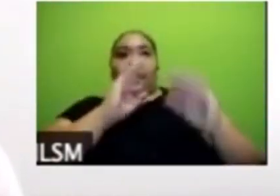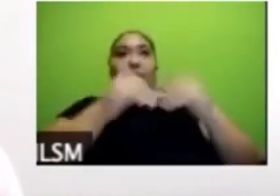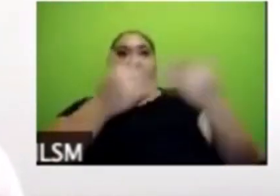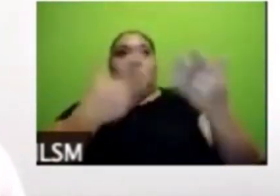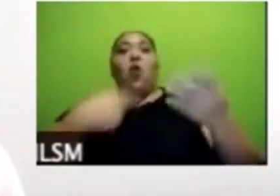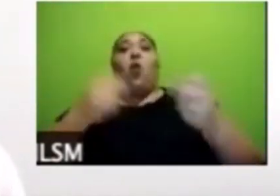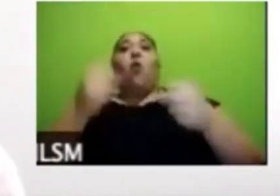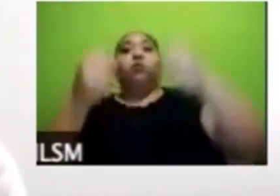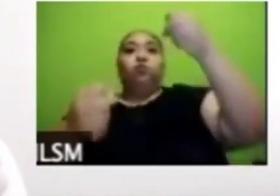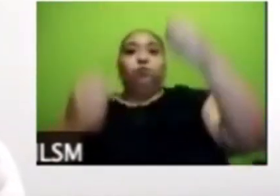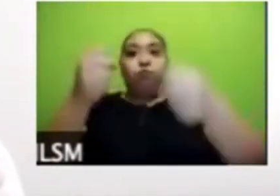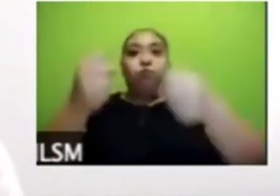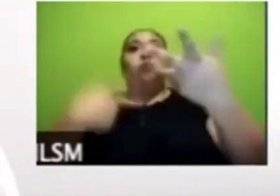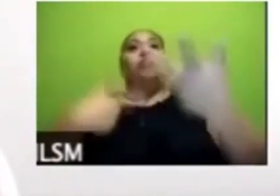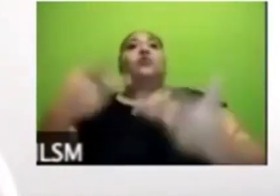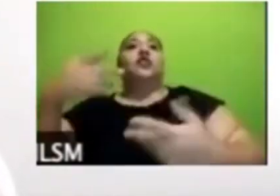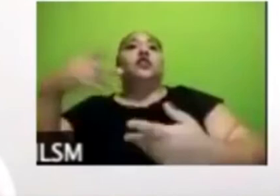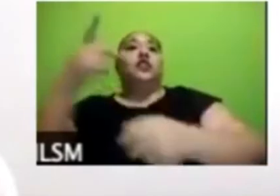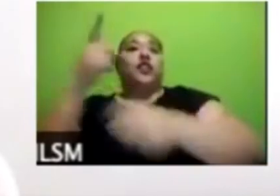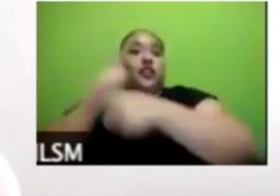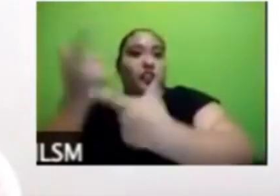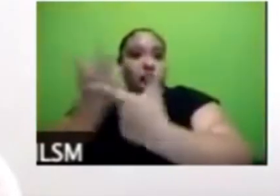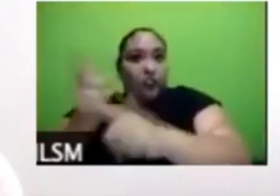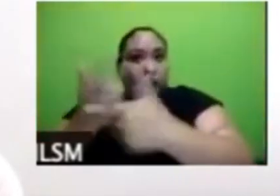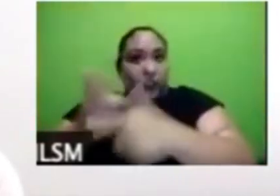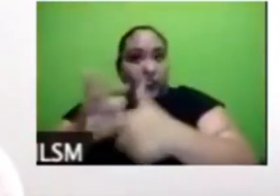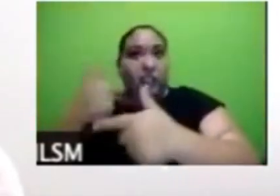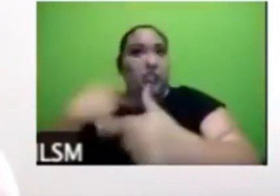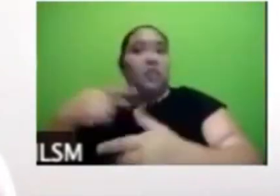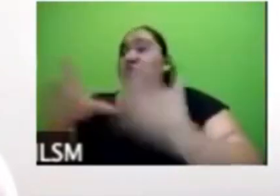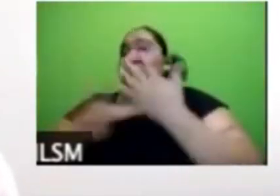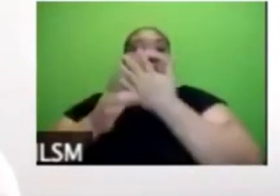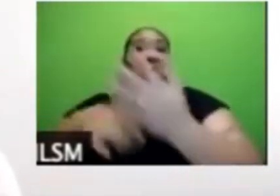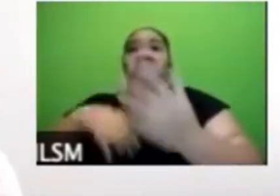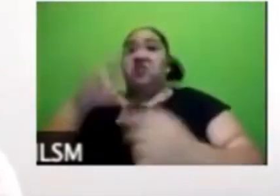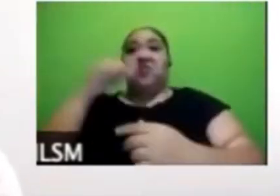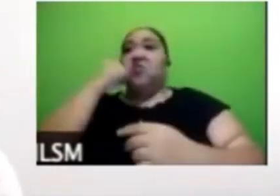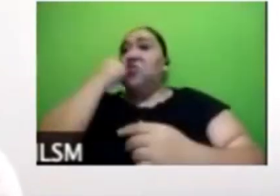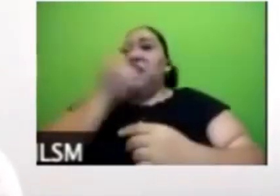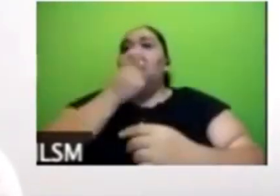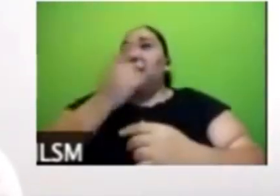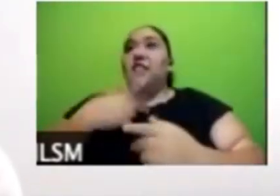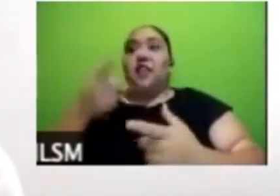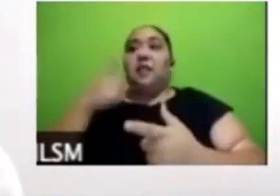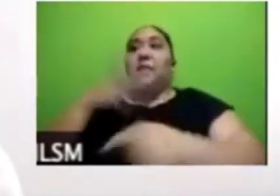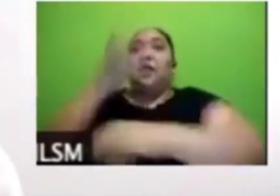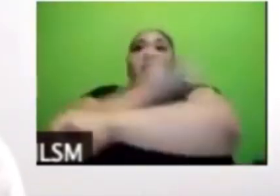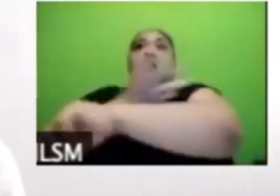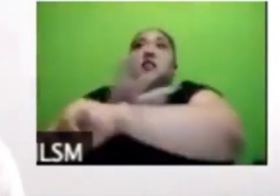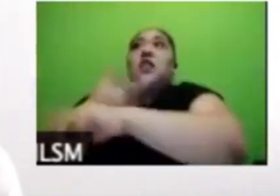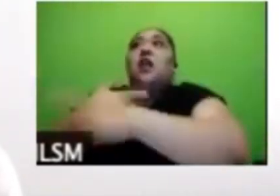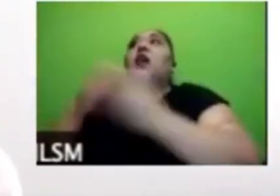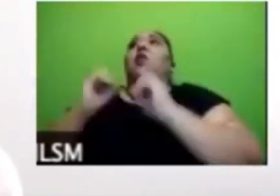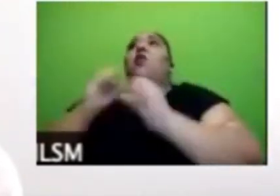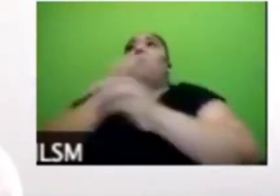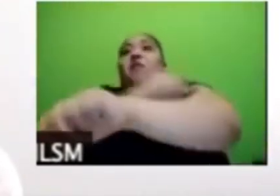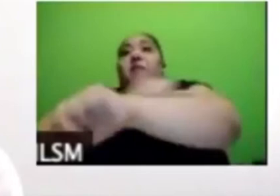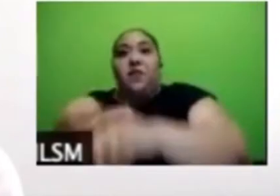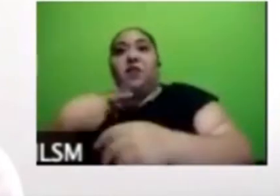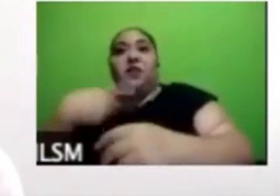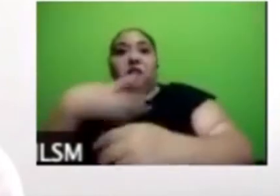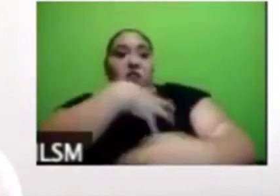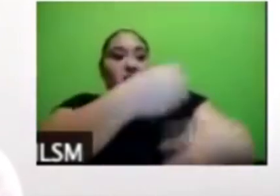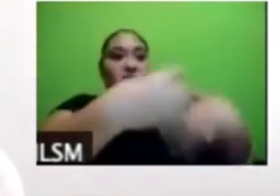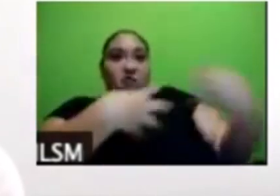están enfermos o que alguna persona cercana a ellos se enfermó y eso es algo a lo que nos vamos a enfrentar muy fuertemente en los